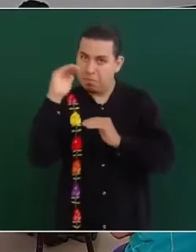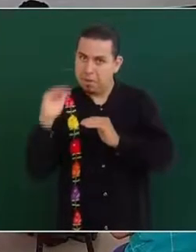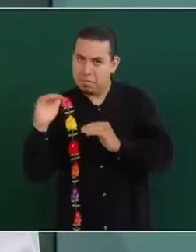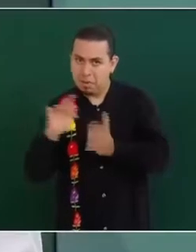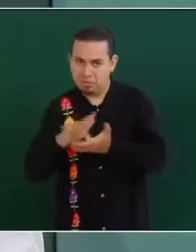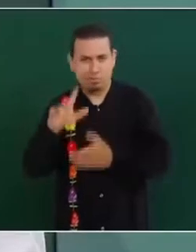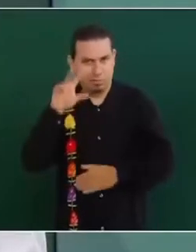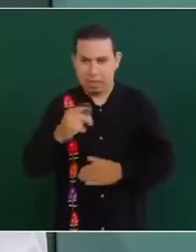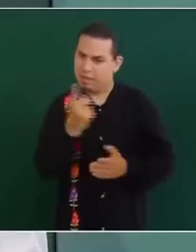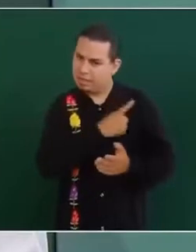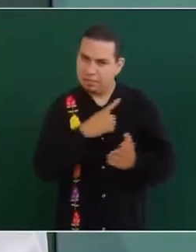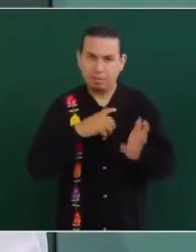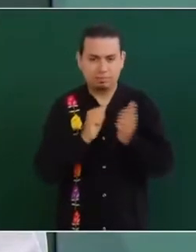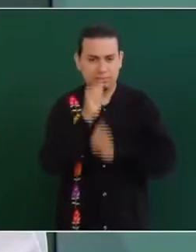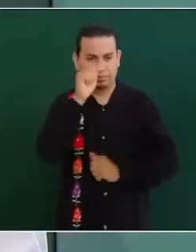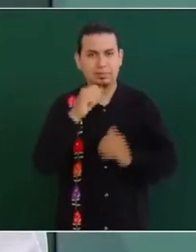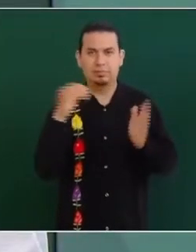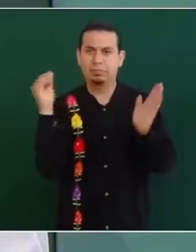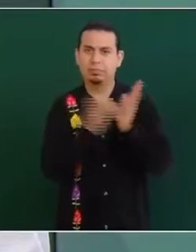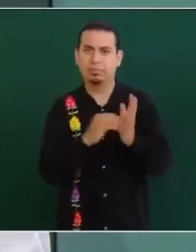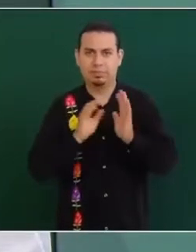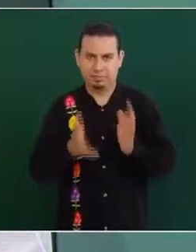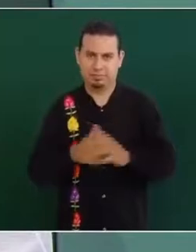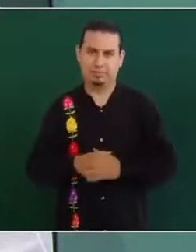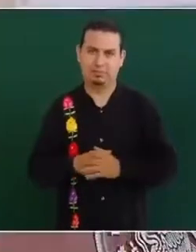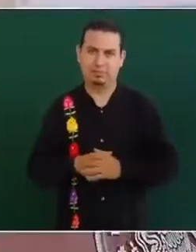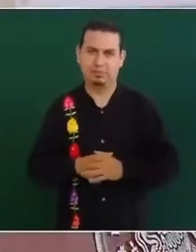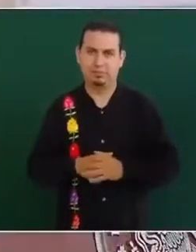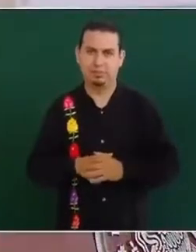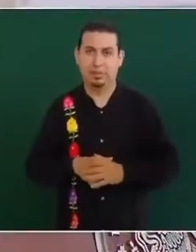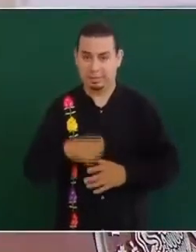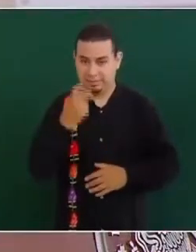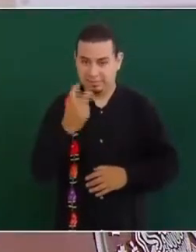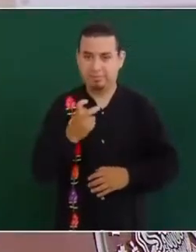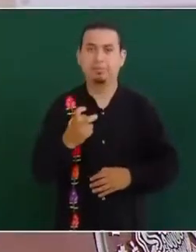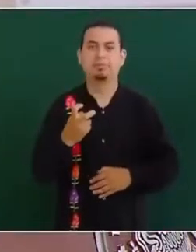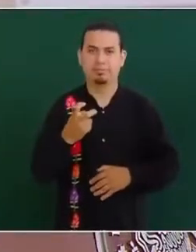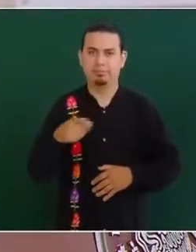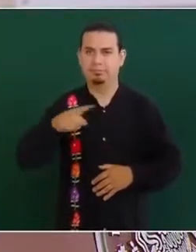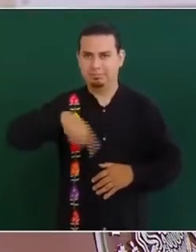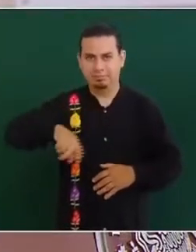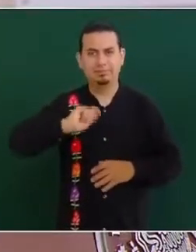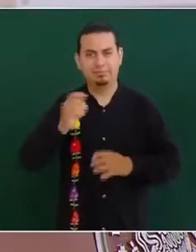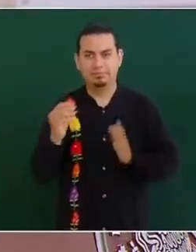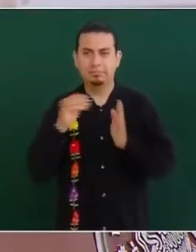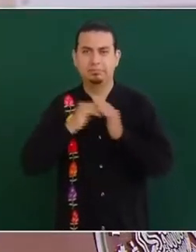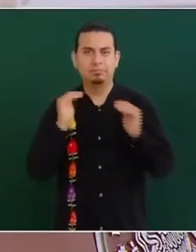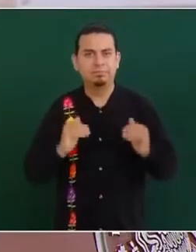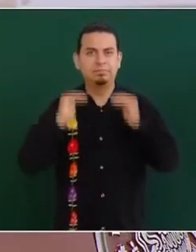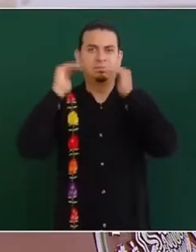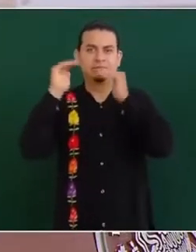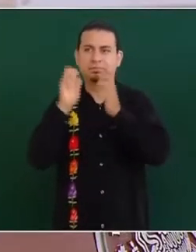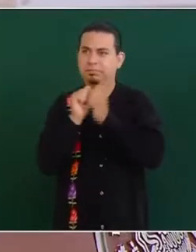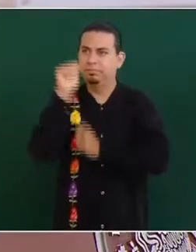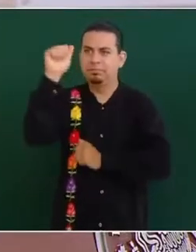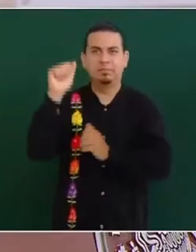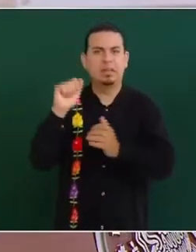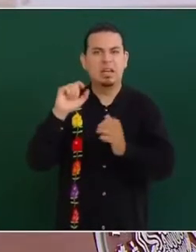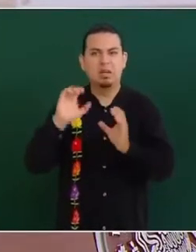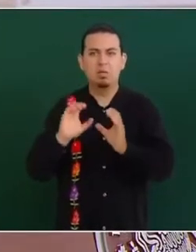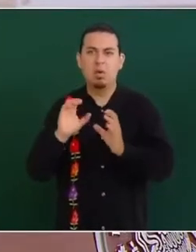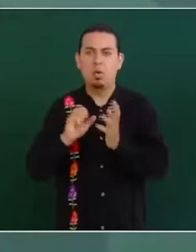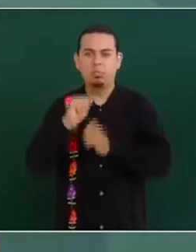Así está escrito en la Constitución. Y así también está elevado a rango constitucional